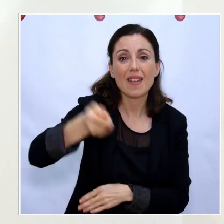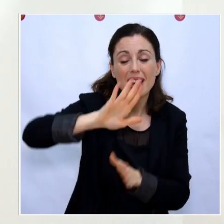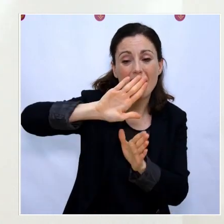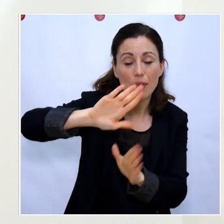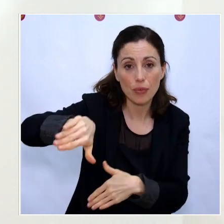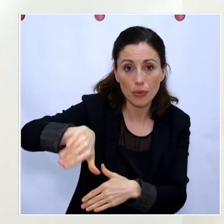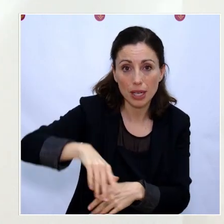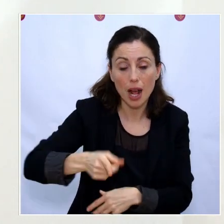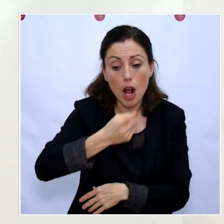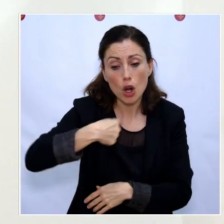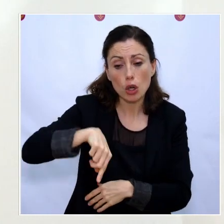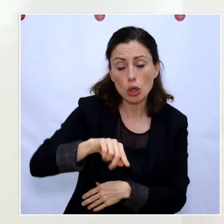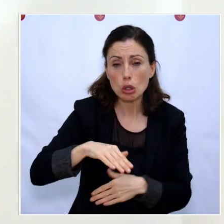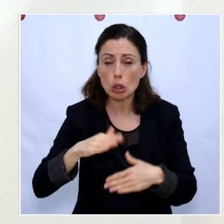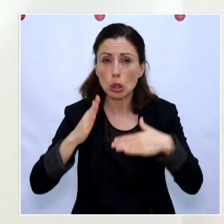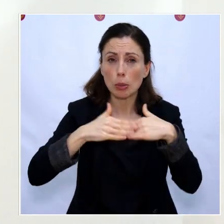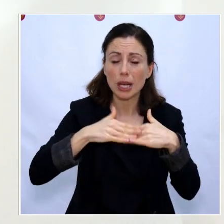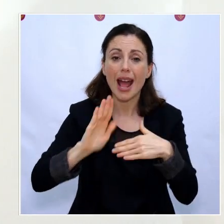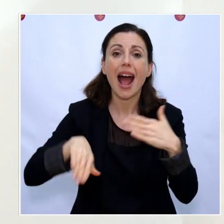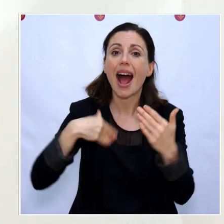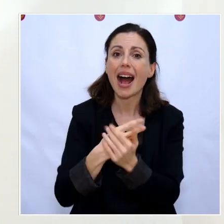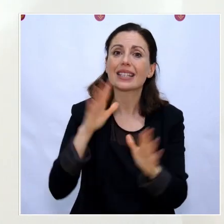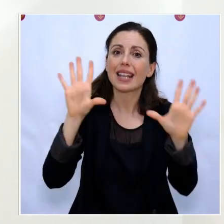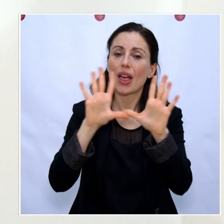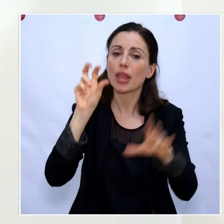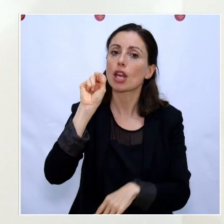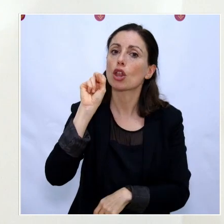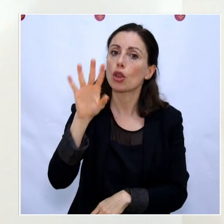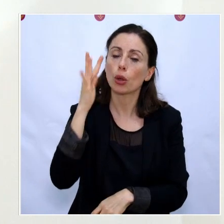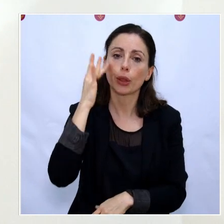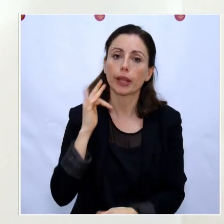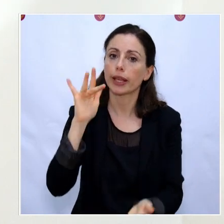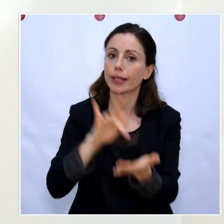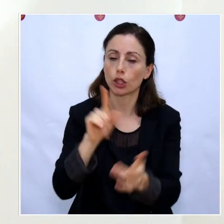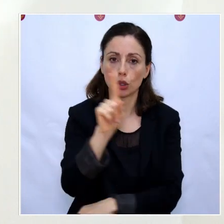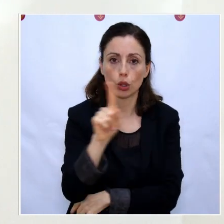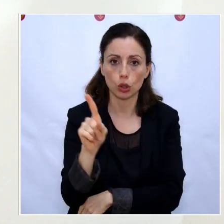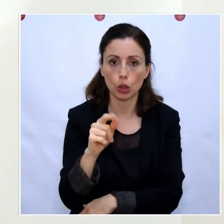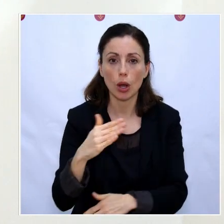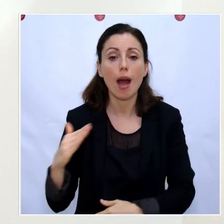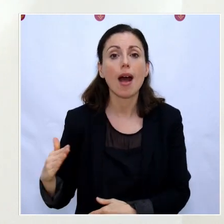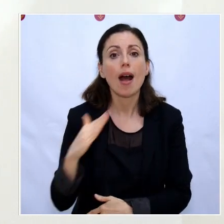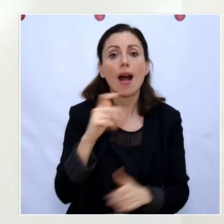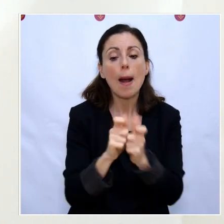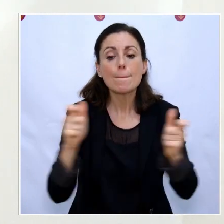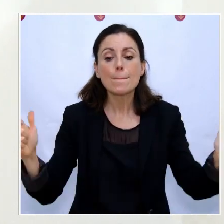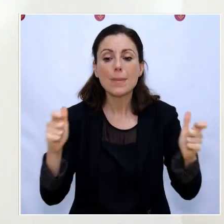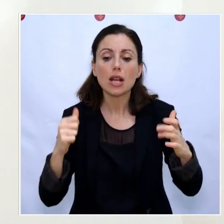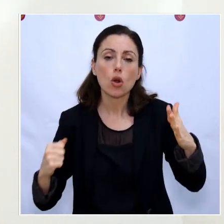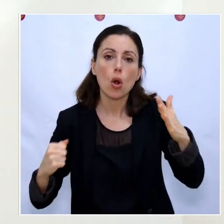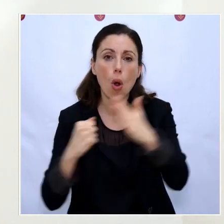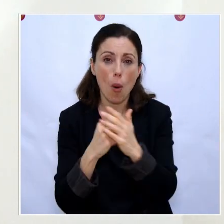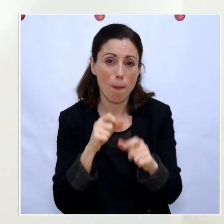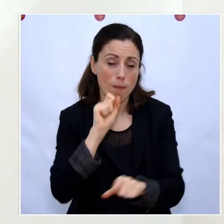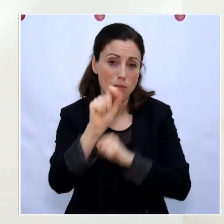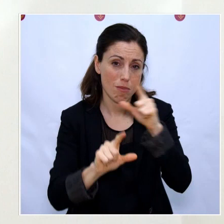quiere decir que nosotros estaríamos como mínimo hasta dentro de 10 o 12 días es difícil que se alcance. Hablamos de pico máximo en el momento en